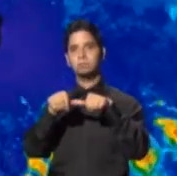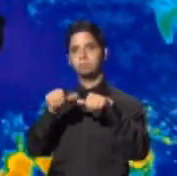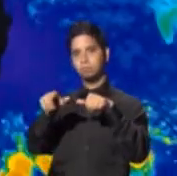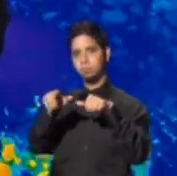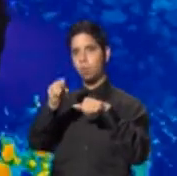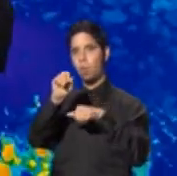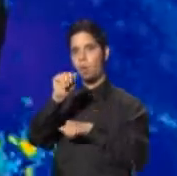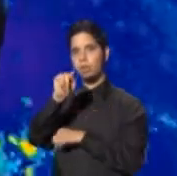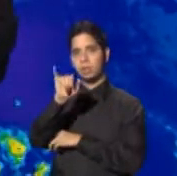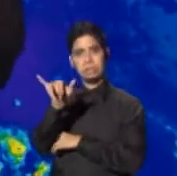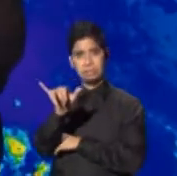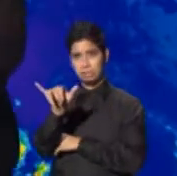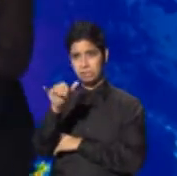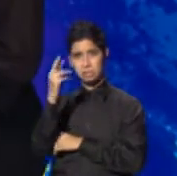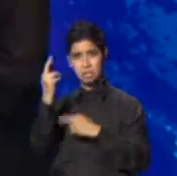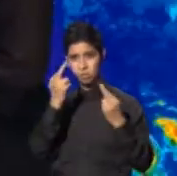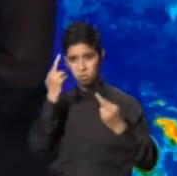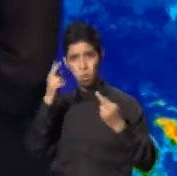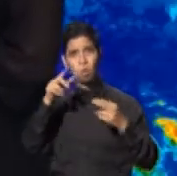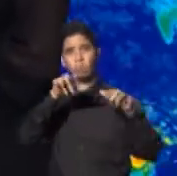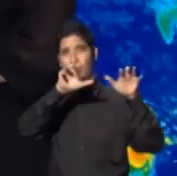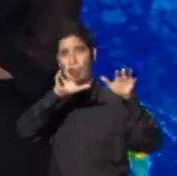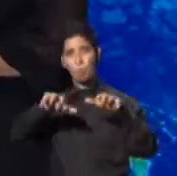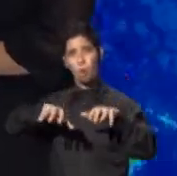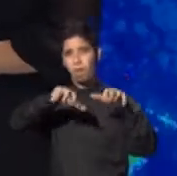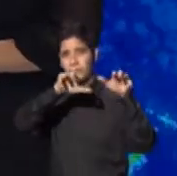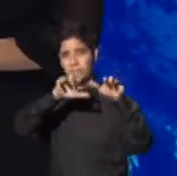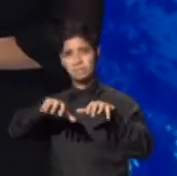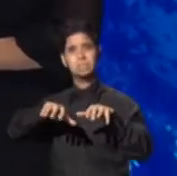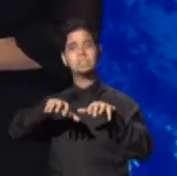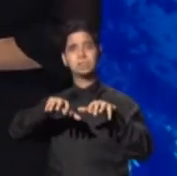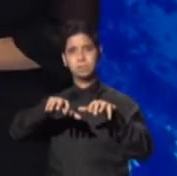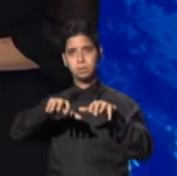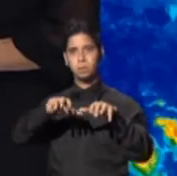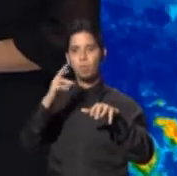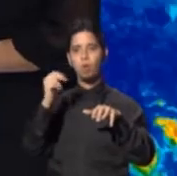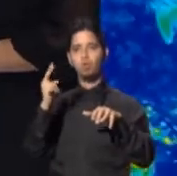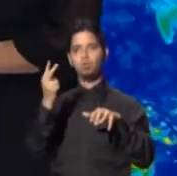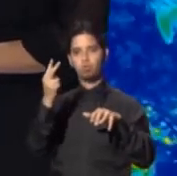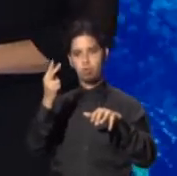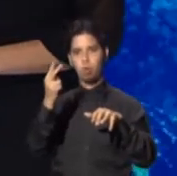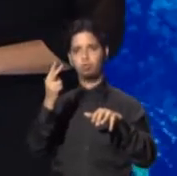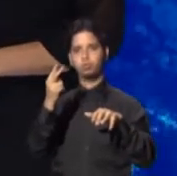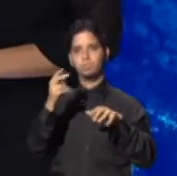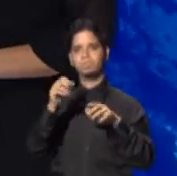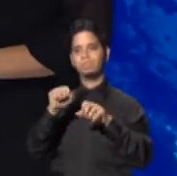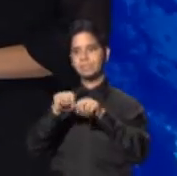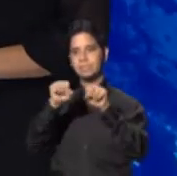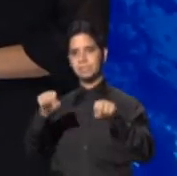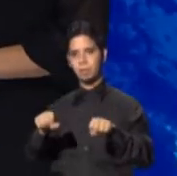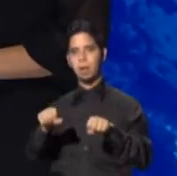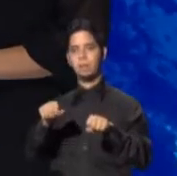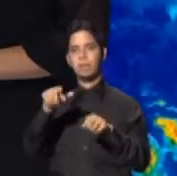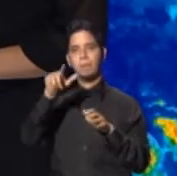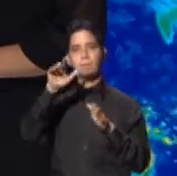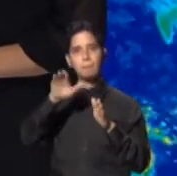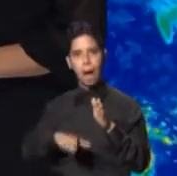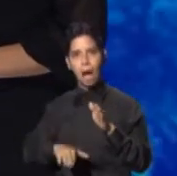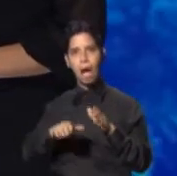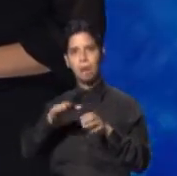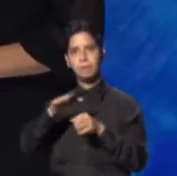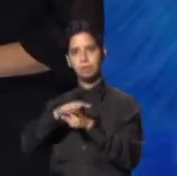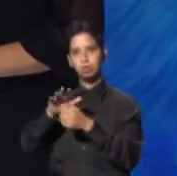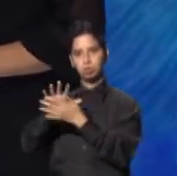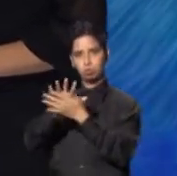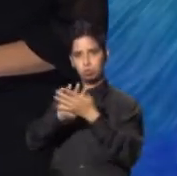Todo esto producto de una paguada que ha sido inducida por dos sistemas de alta presión. Debo decir, esa paguada se encuentra al